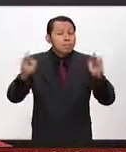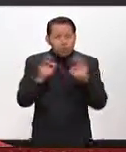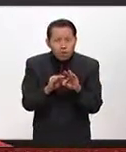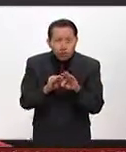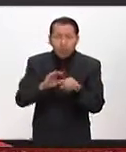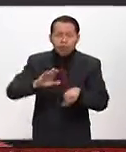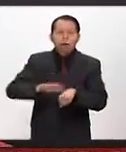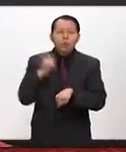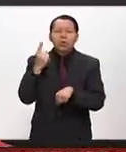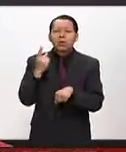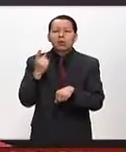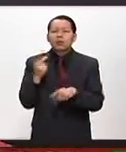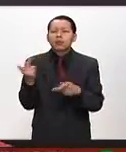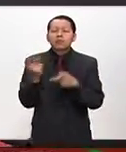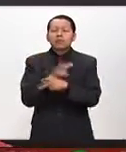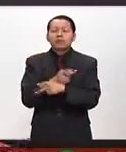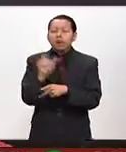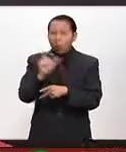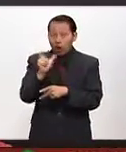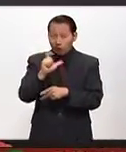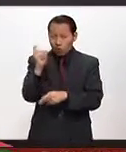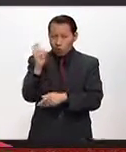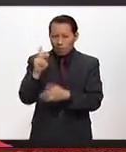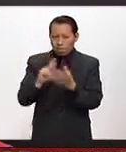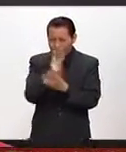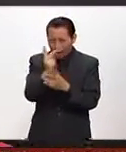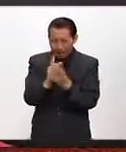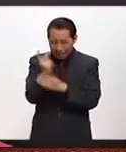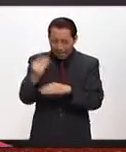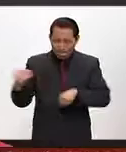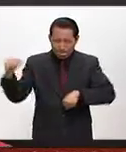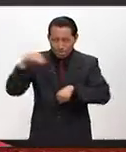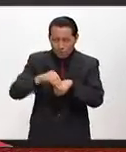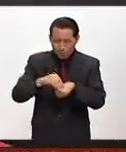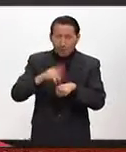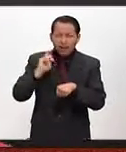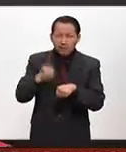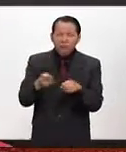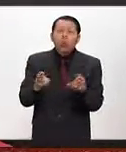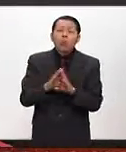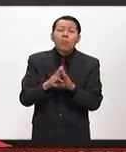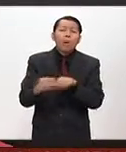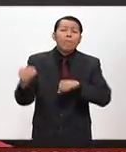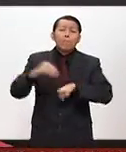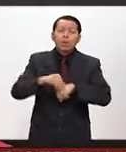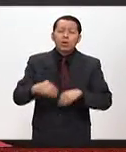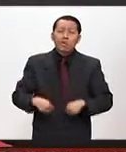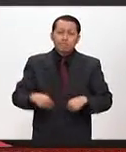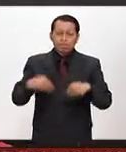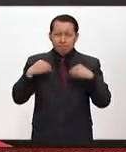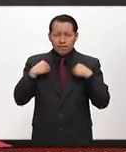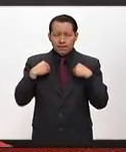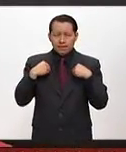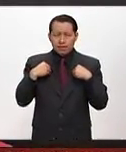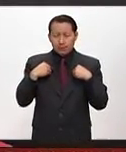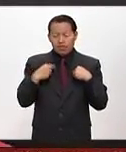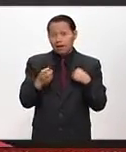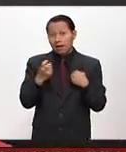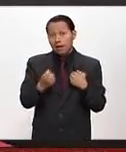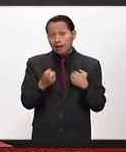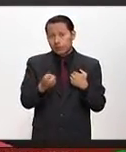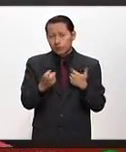porque lo que hace uno al plantar un árbol es planta uno vida. Y esa vida tiene la